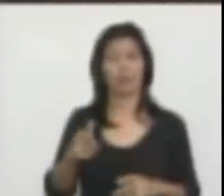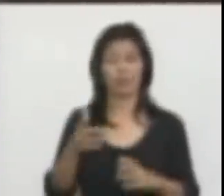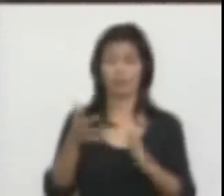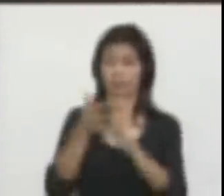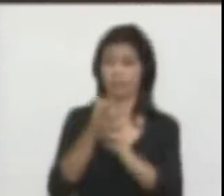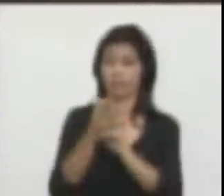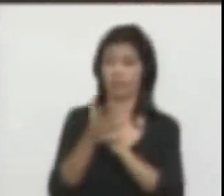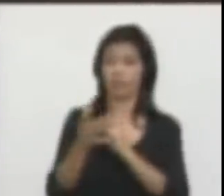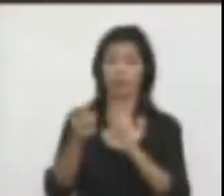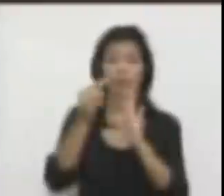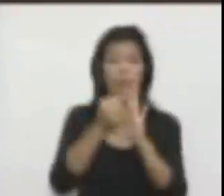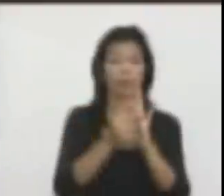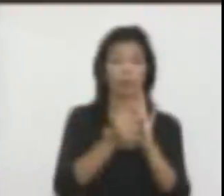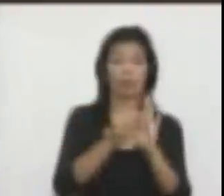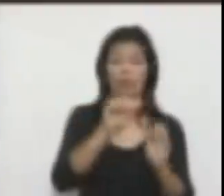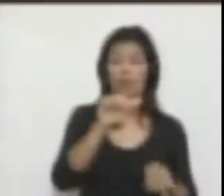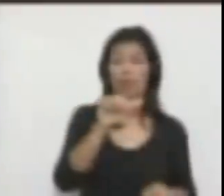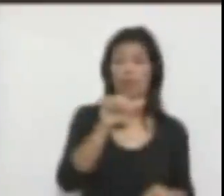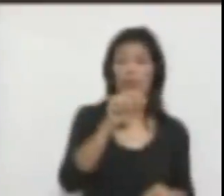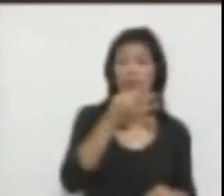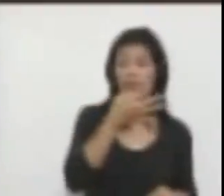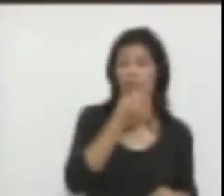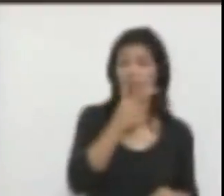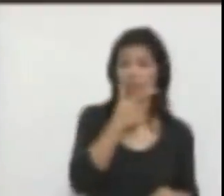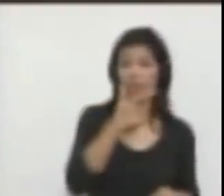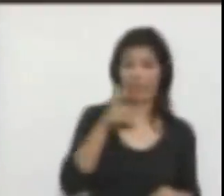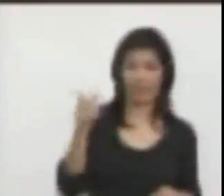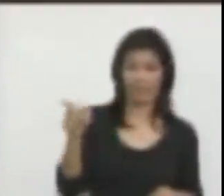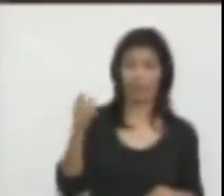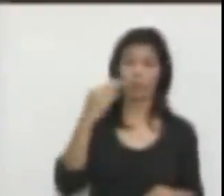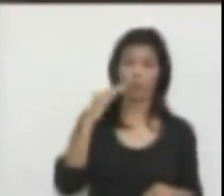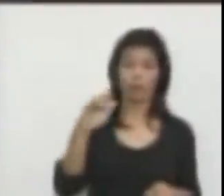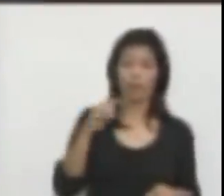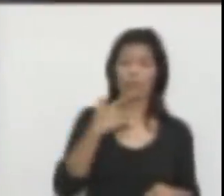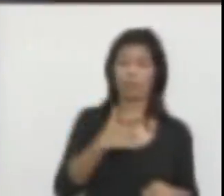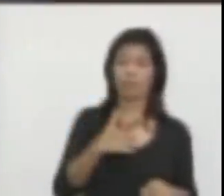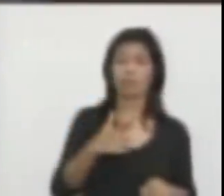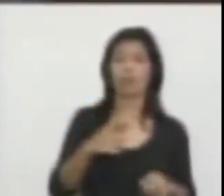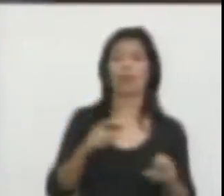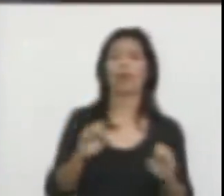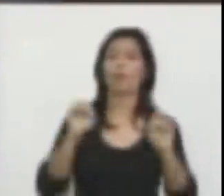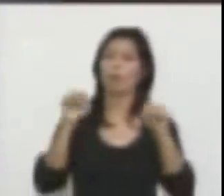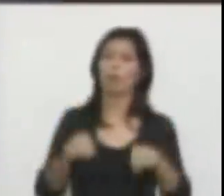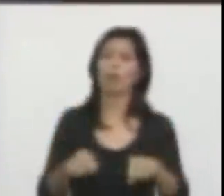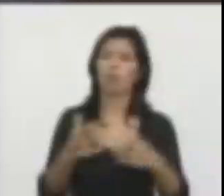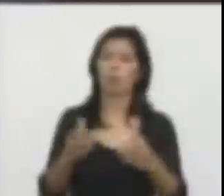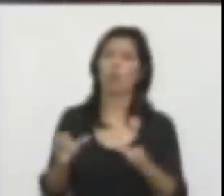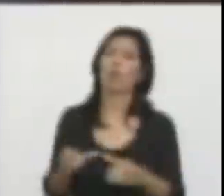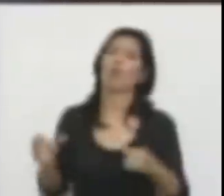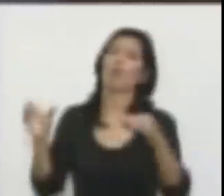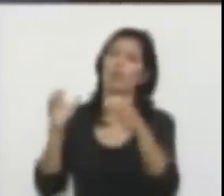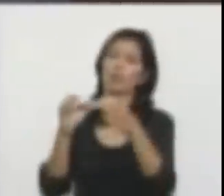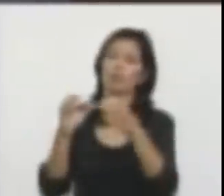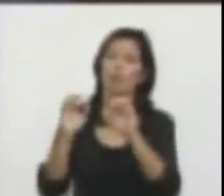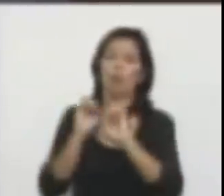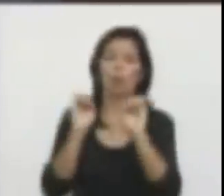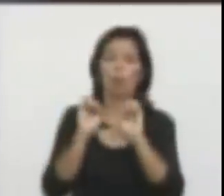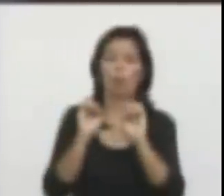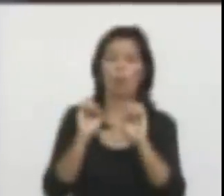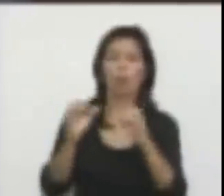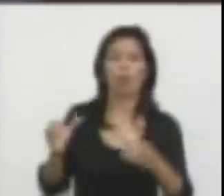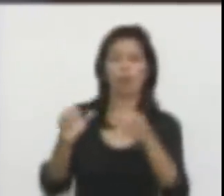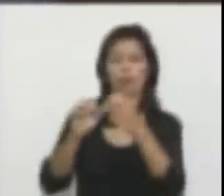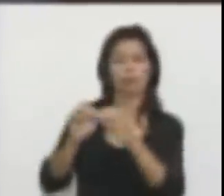el matrimonio gay que ella concebía iba a ser aprobado con el Congreso, sin el Congreso